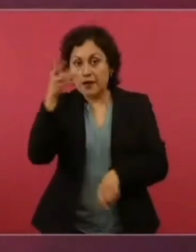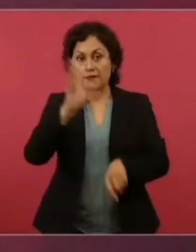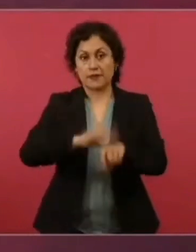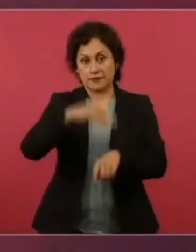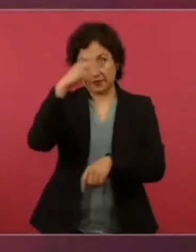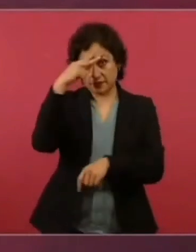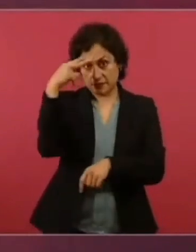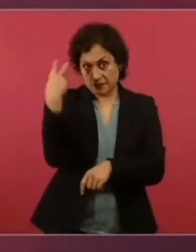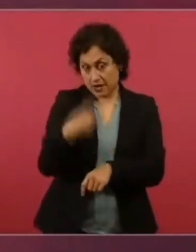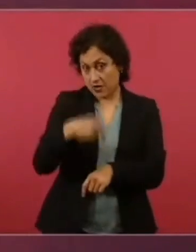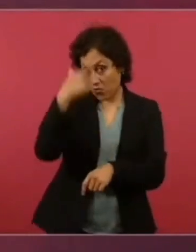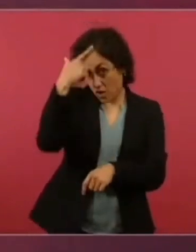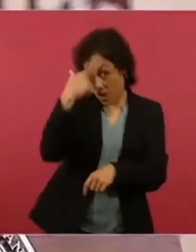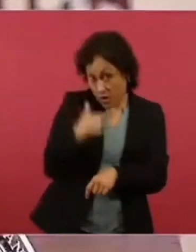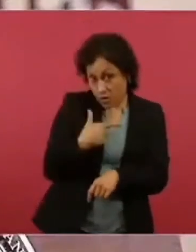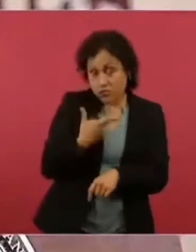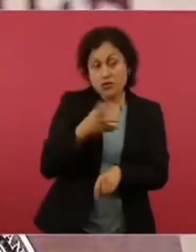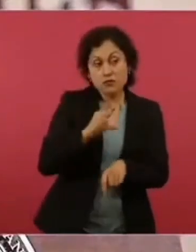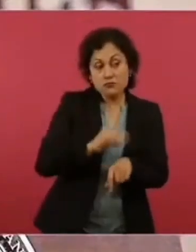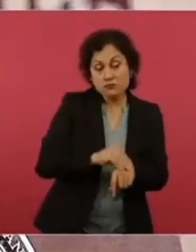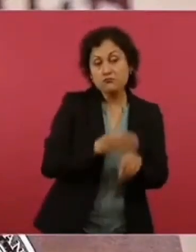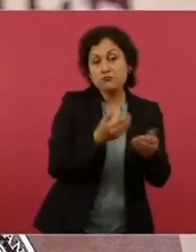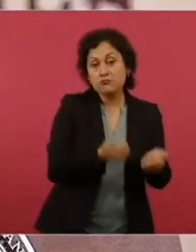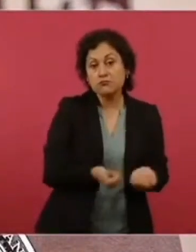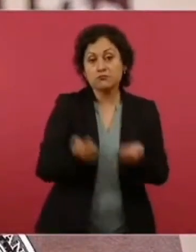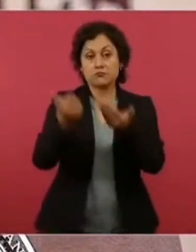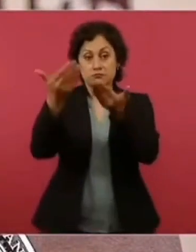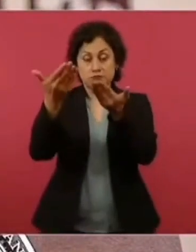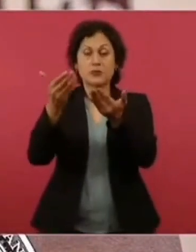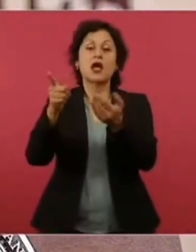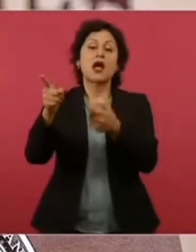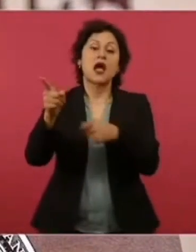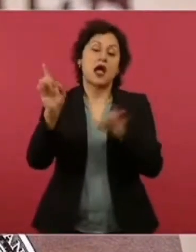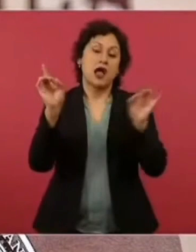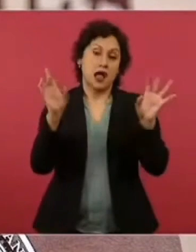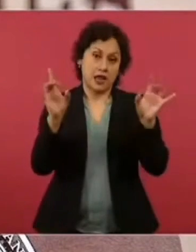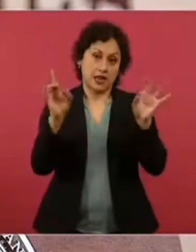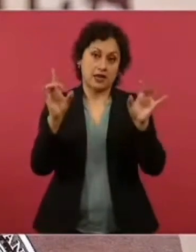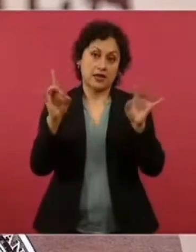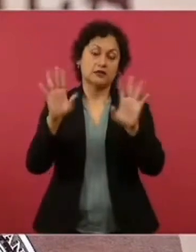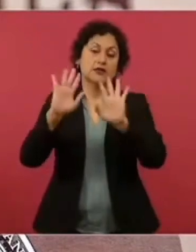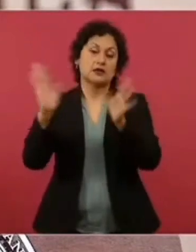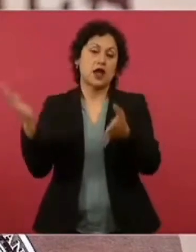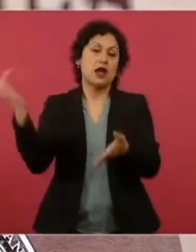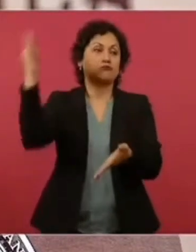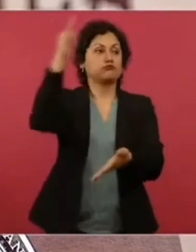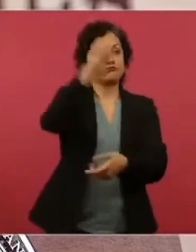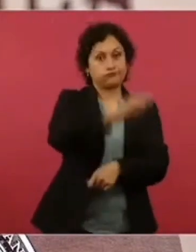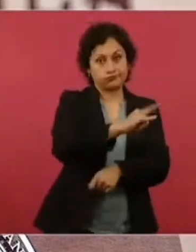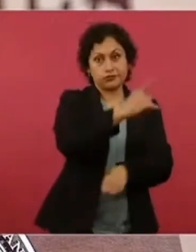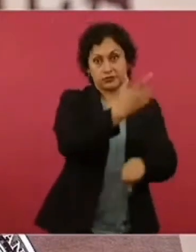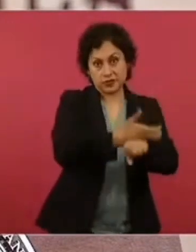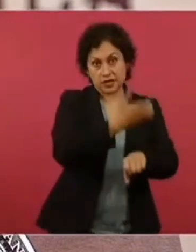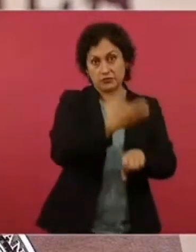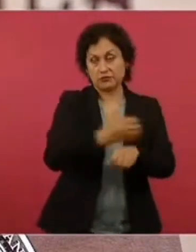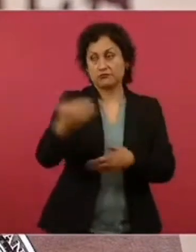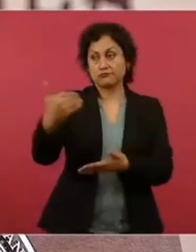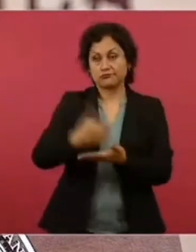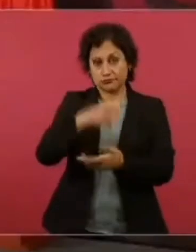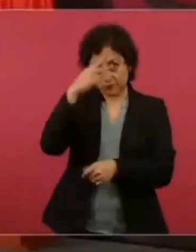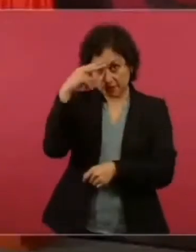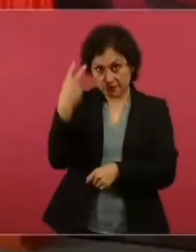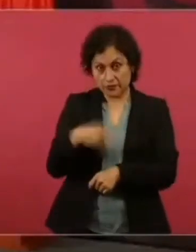regreso en un vuelo a Los Ángeles, de donde venía, llegó y pudo entrar a Estados Unidos. Suerte a ella y una